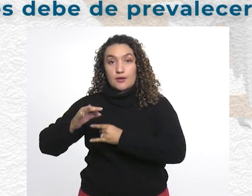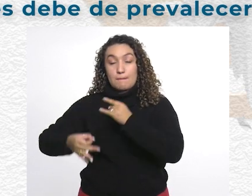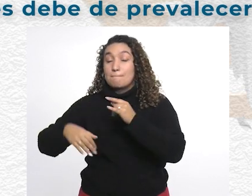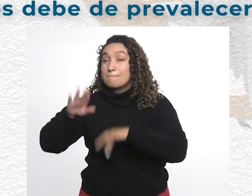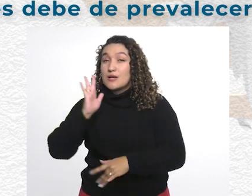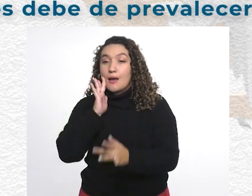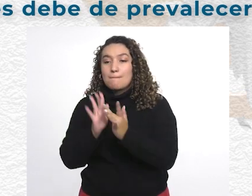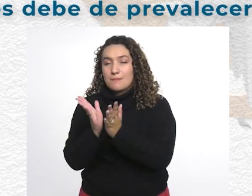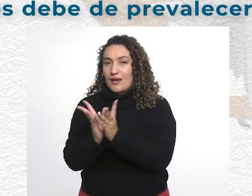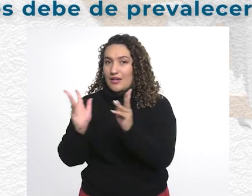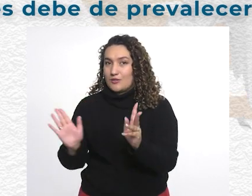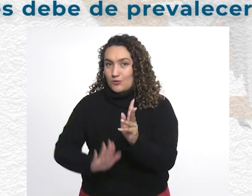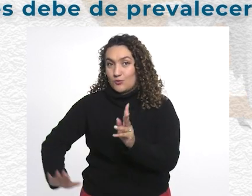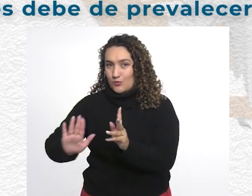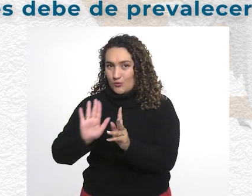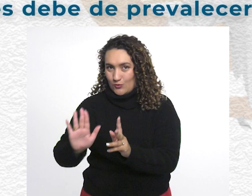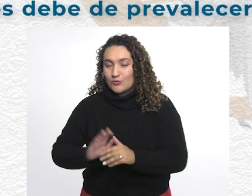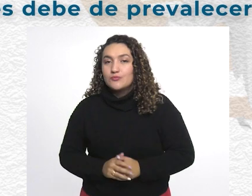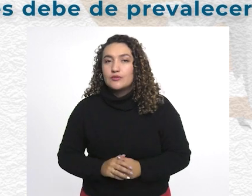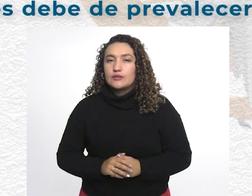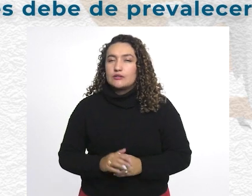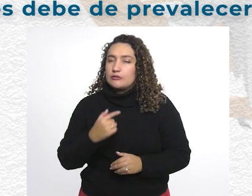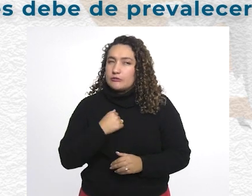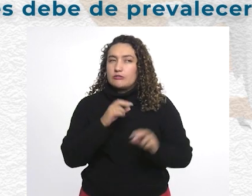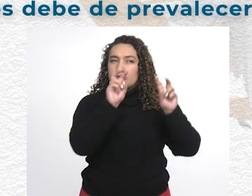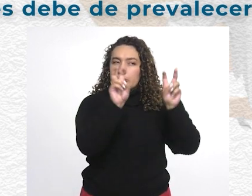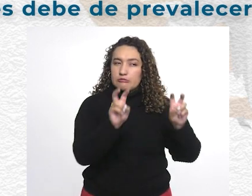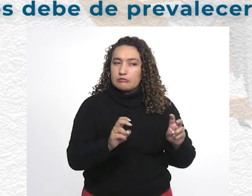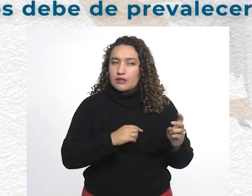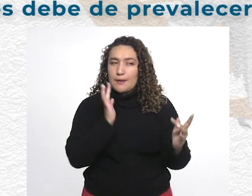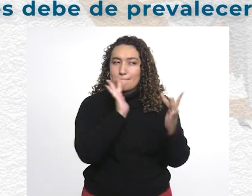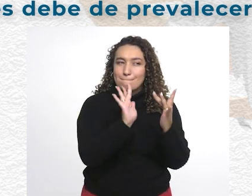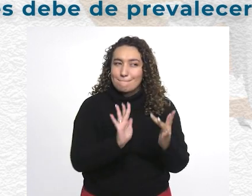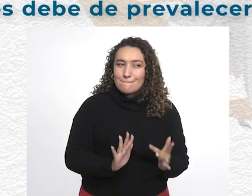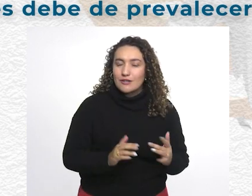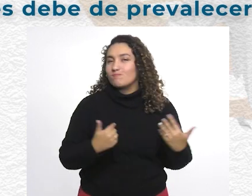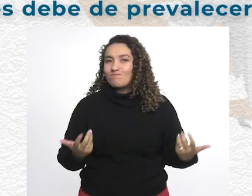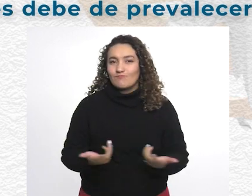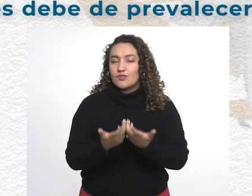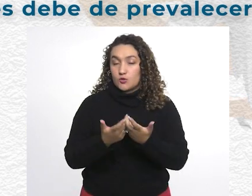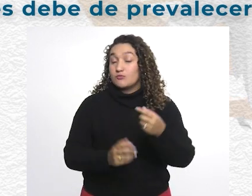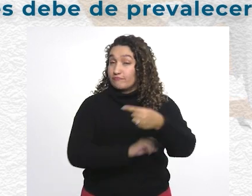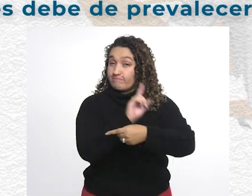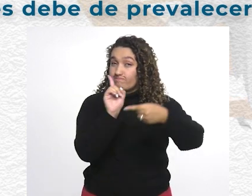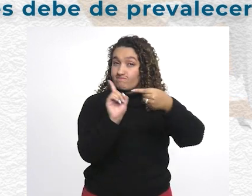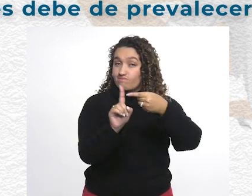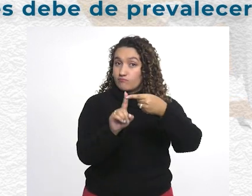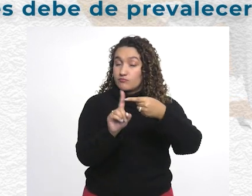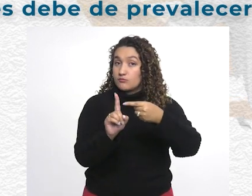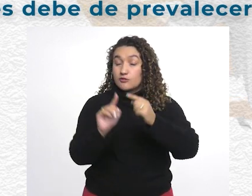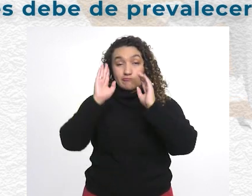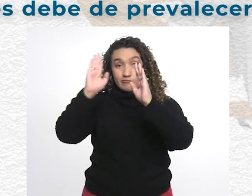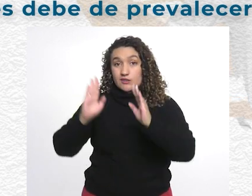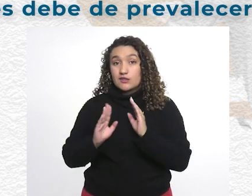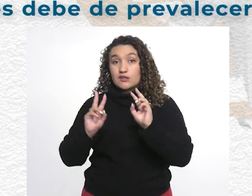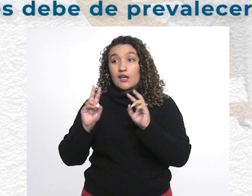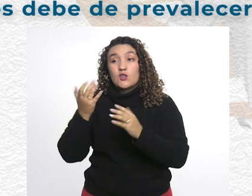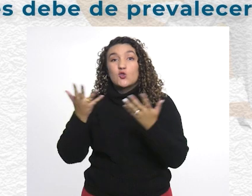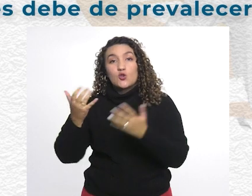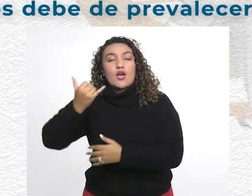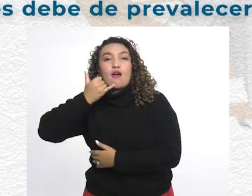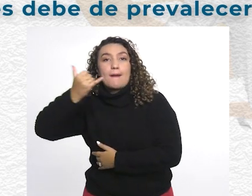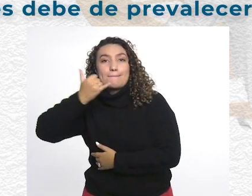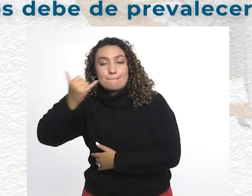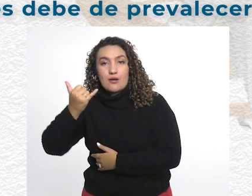por ende, no sabría a cuál tema relacionarlo. El primero radica en la no atención de los canales telefónicos en los distintos centros.